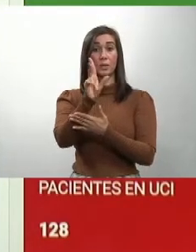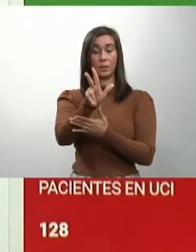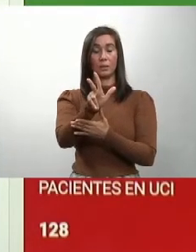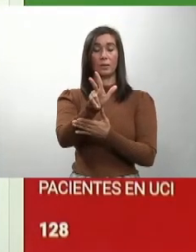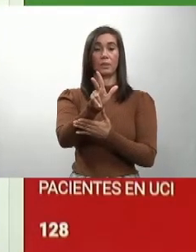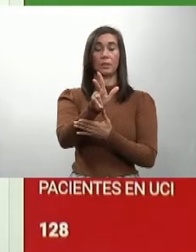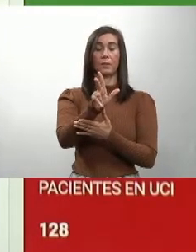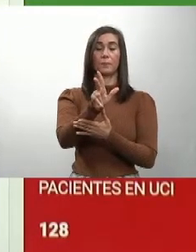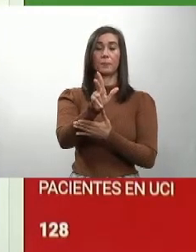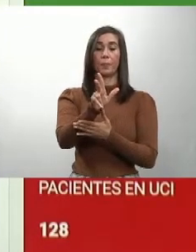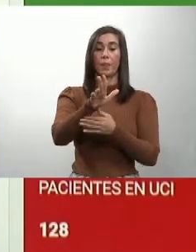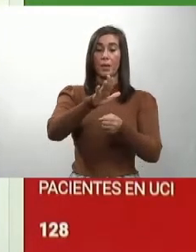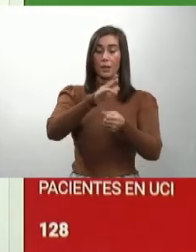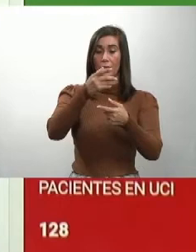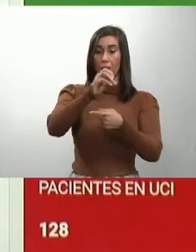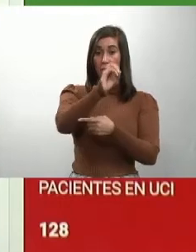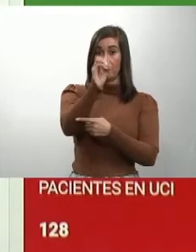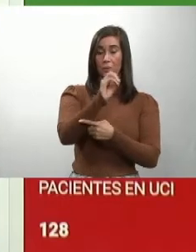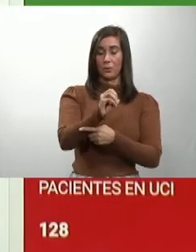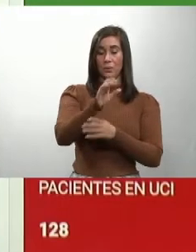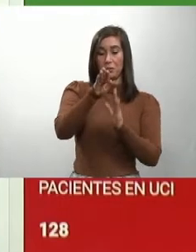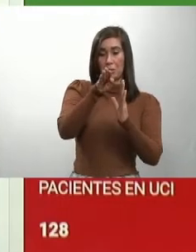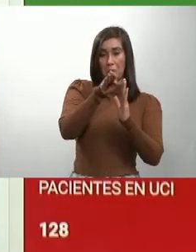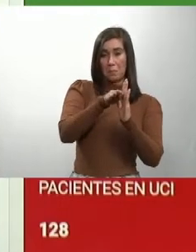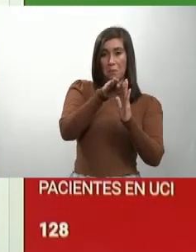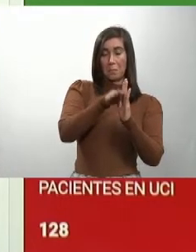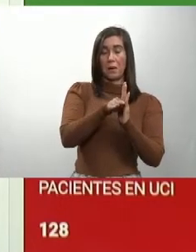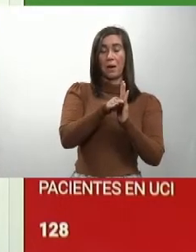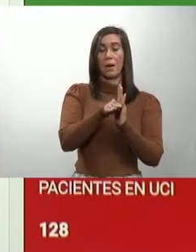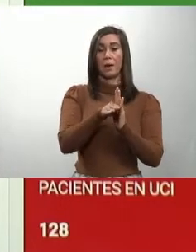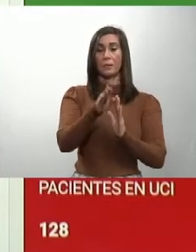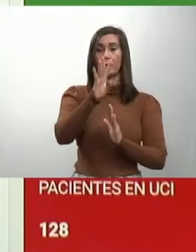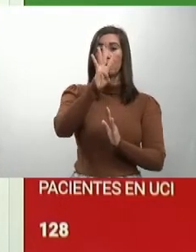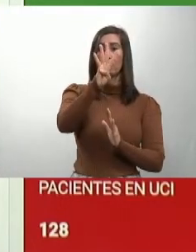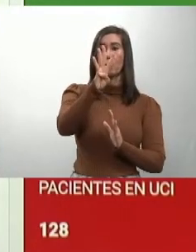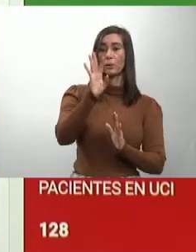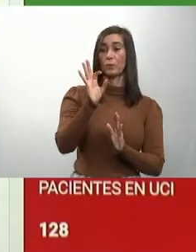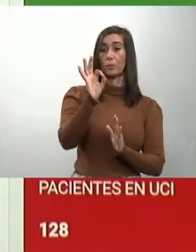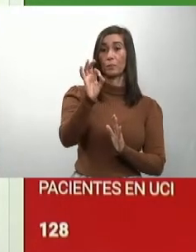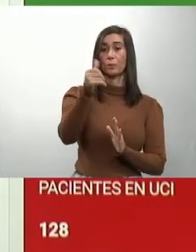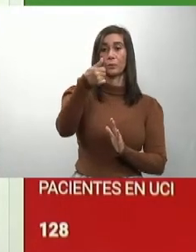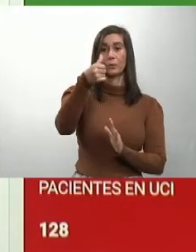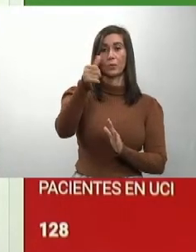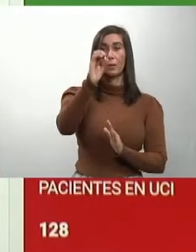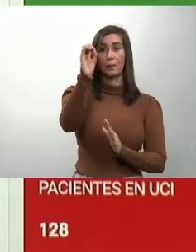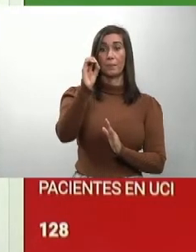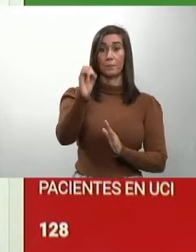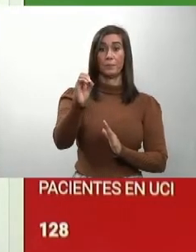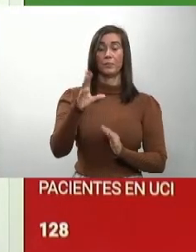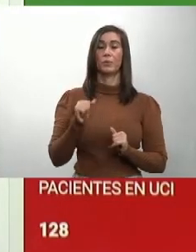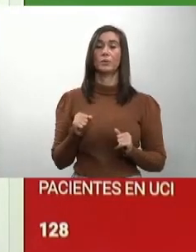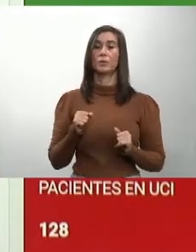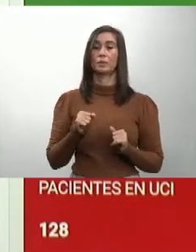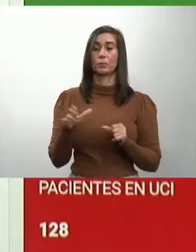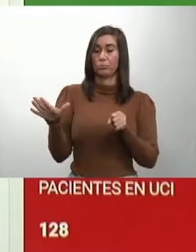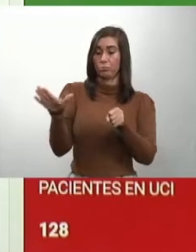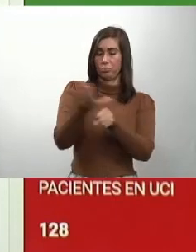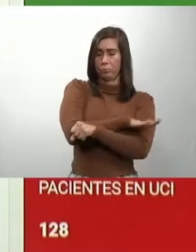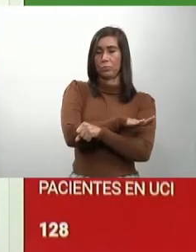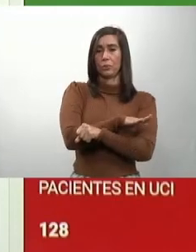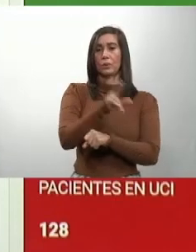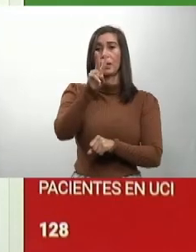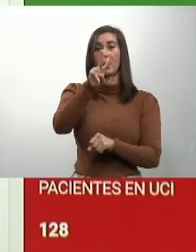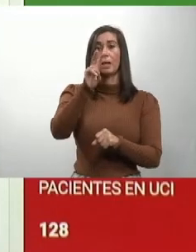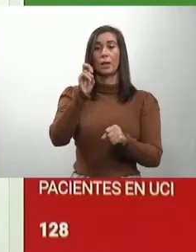tasa de letalidad sigue descendiendo y se ha situado en 4.10%. Con un total de